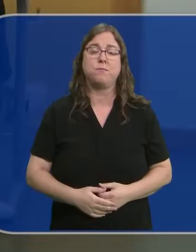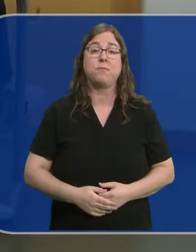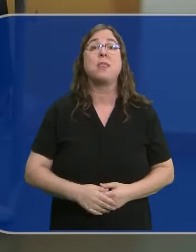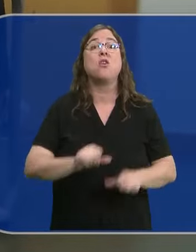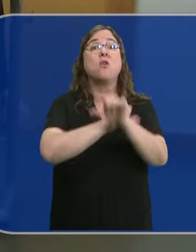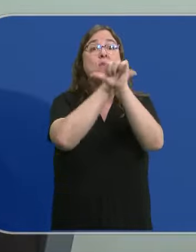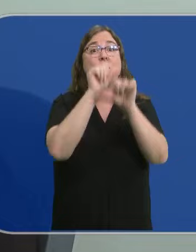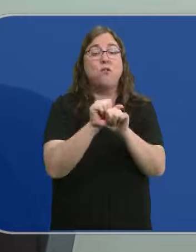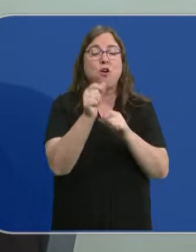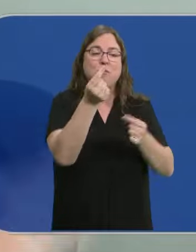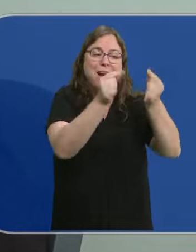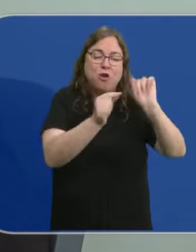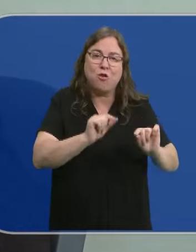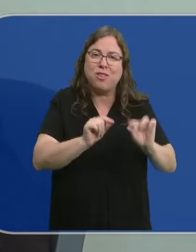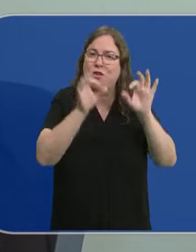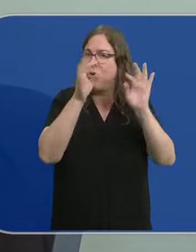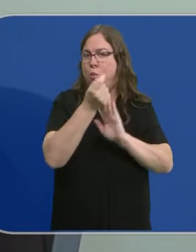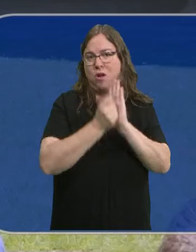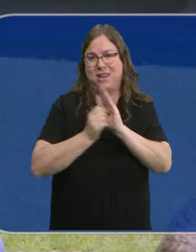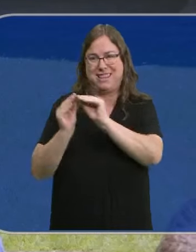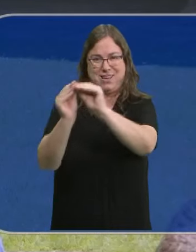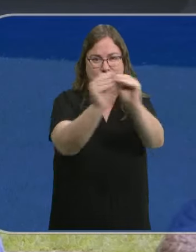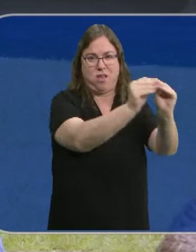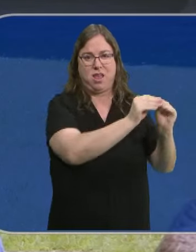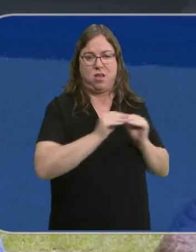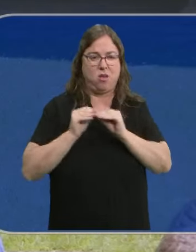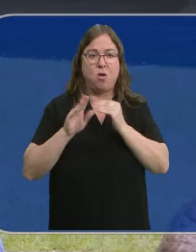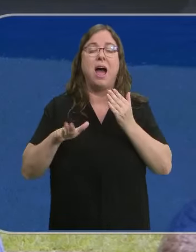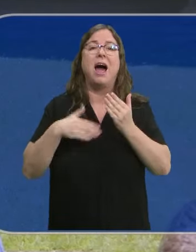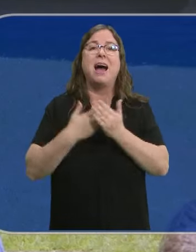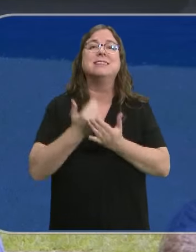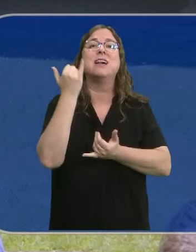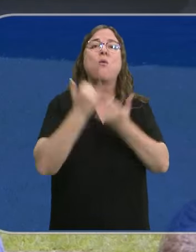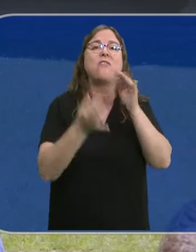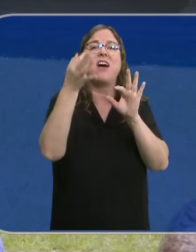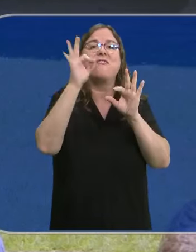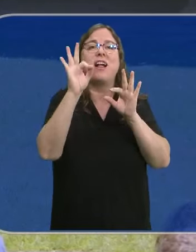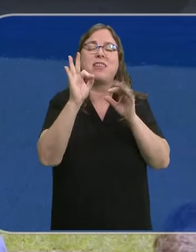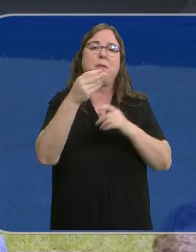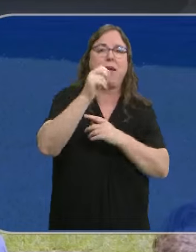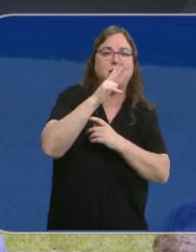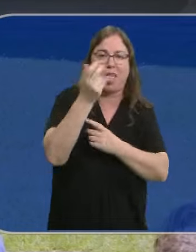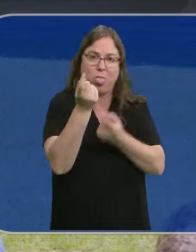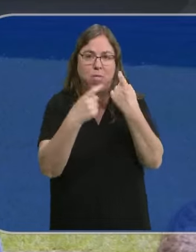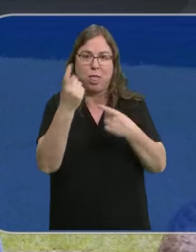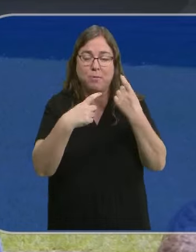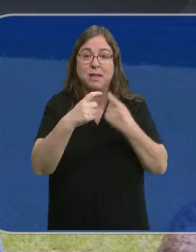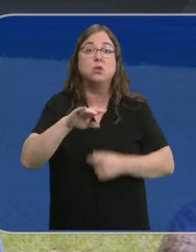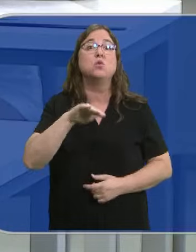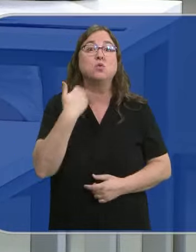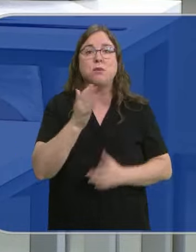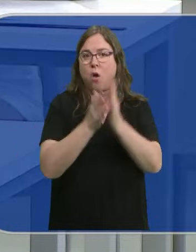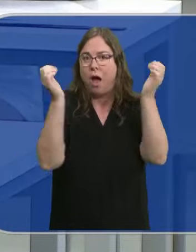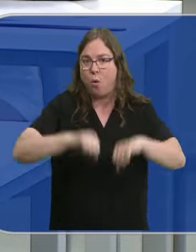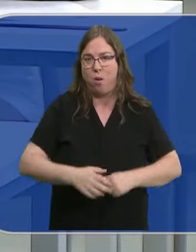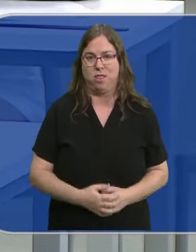corrección serán los mismos en todos los territorios. Se ha pactado hasta el número de faltas de ortografía con el que se suspende un